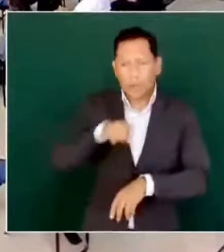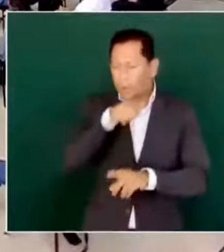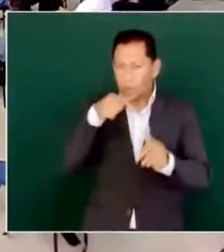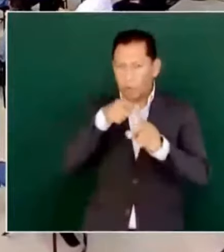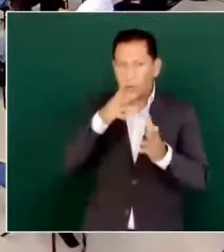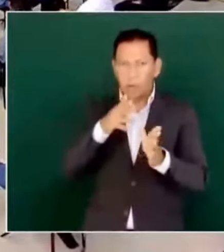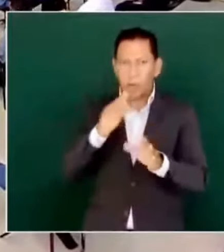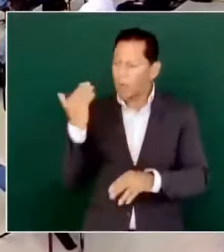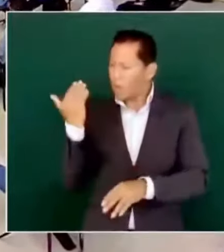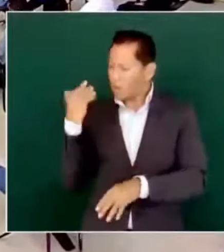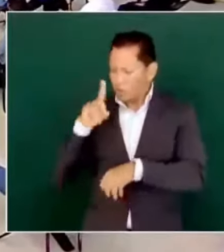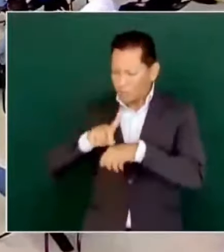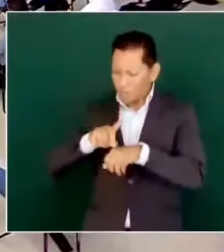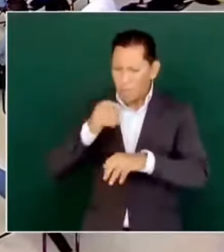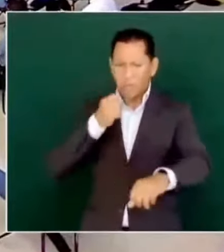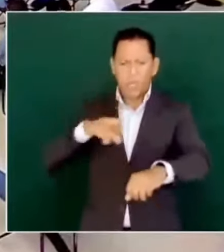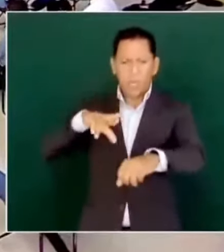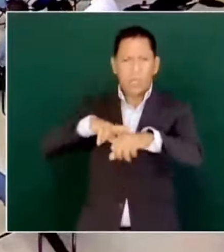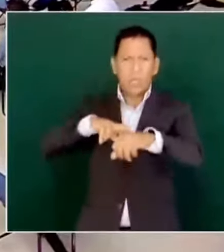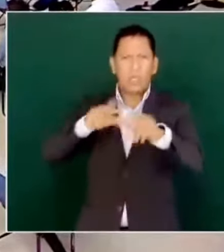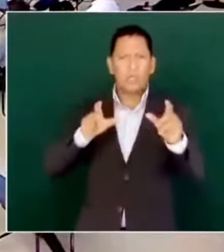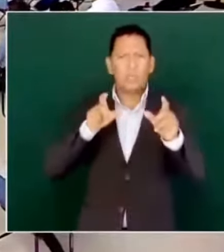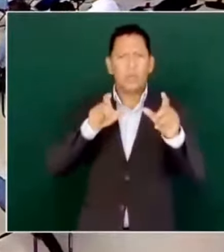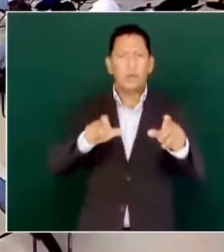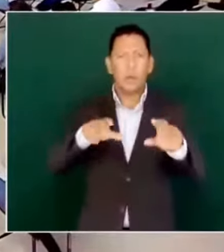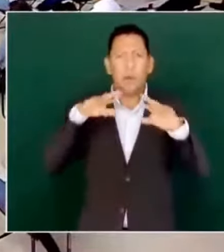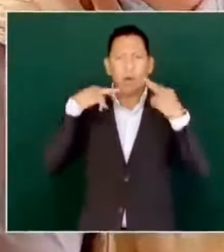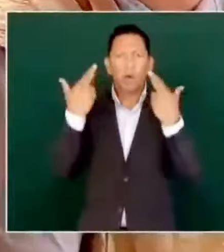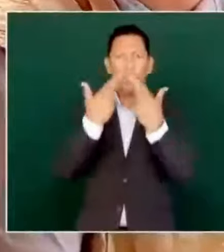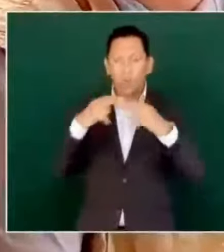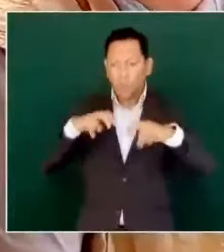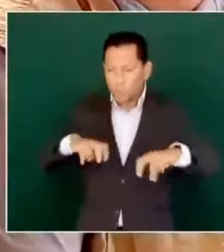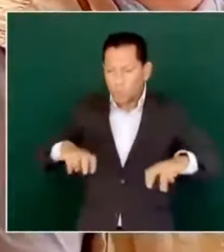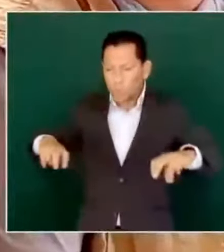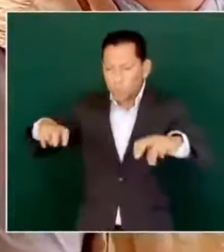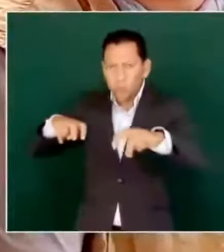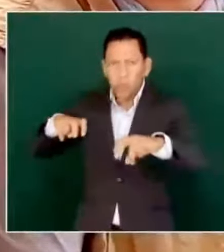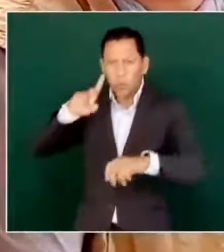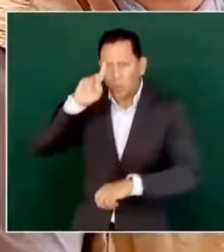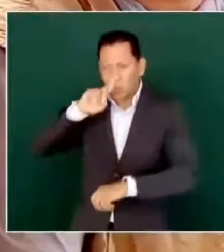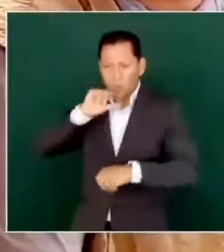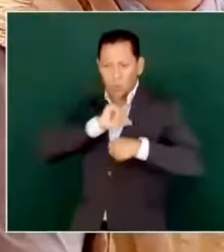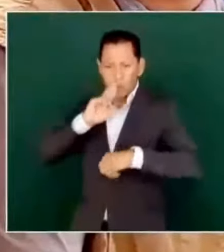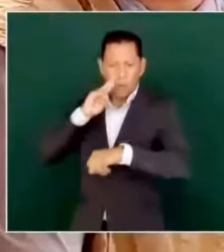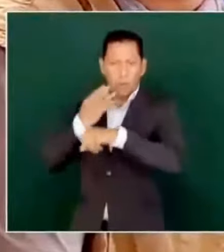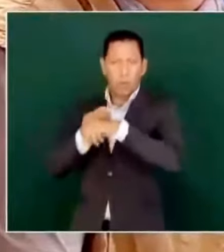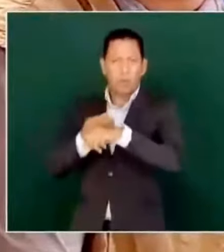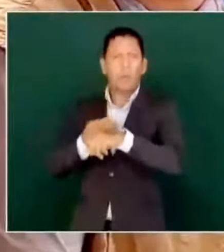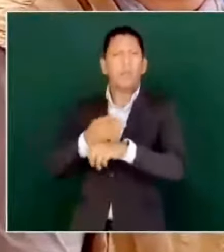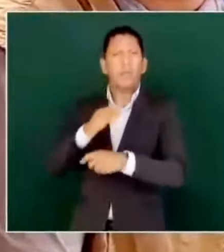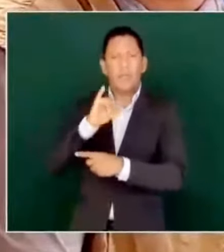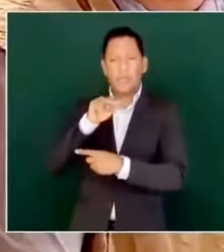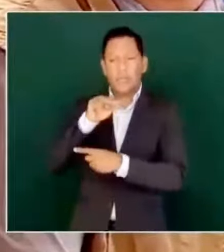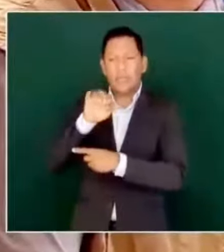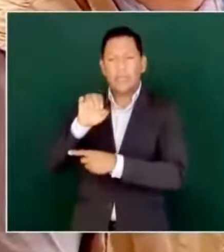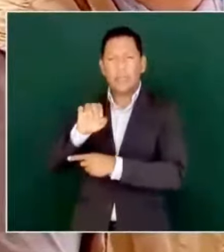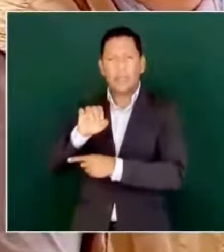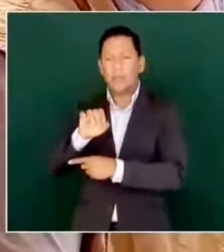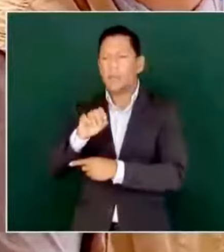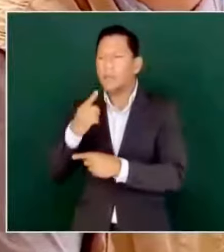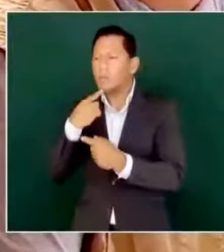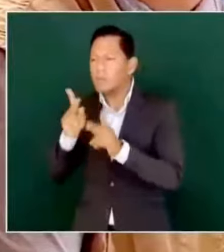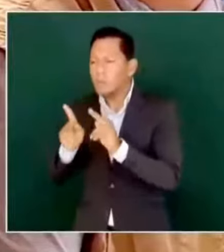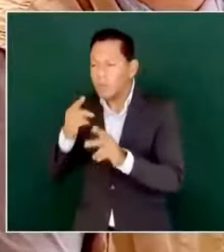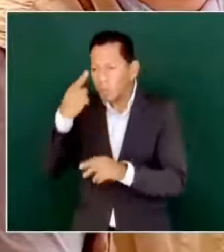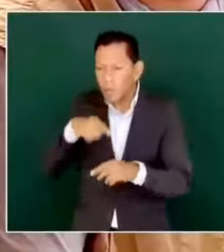unos días la Secretaría de Seguridad se reunió con los consejeros del INE para el tema de la seguridad, que no se inmiscuye el narcotráfico.